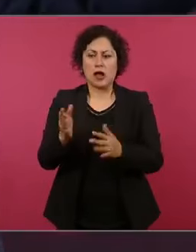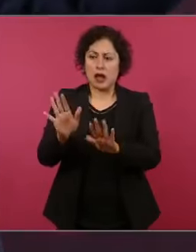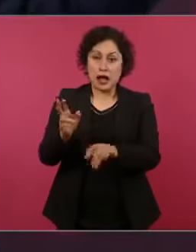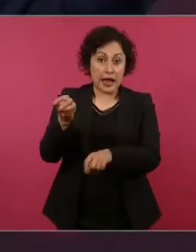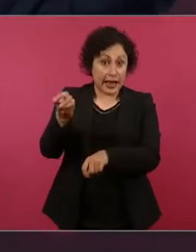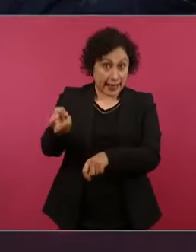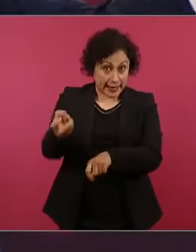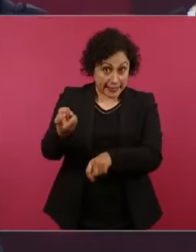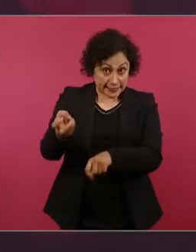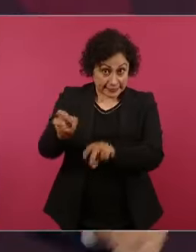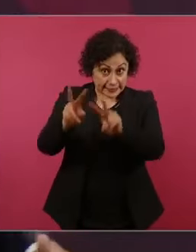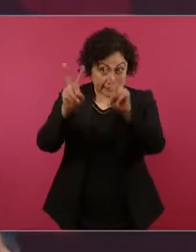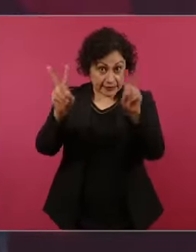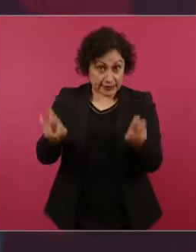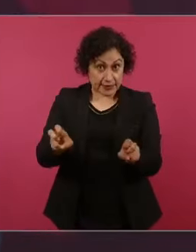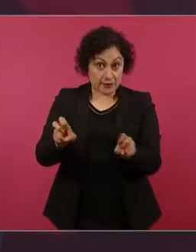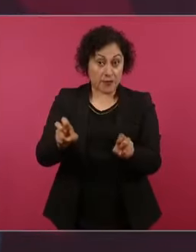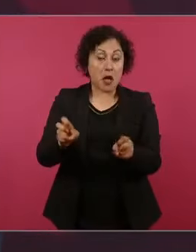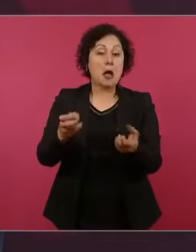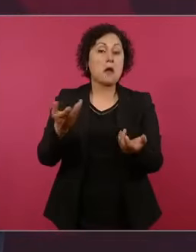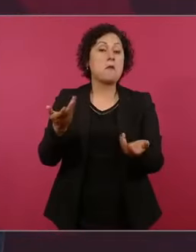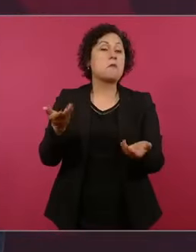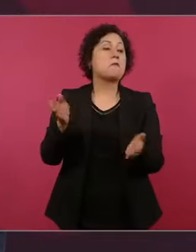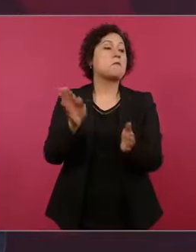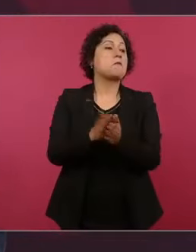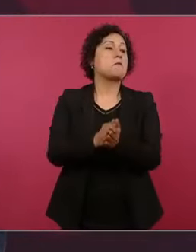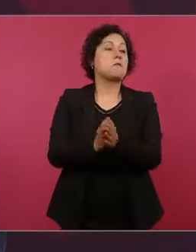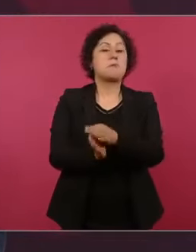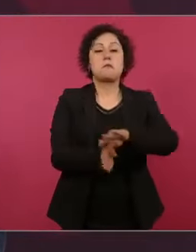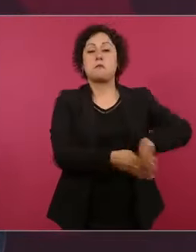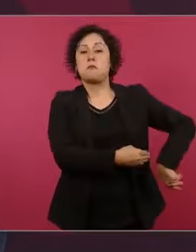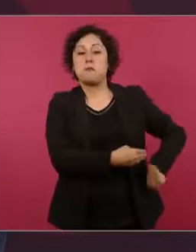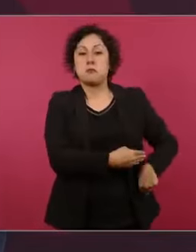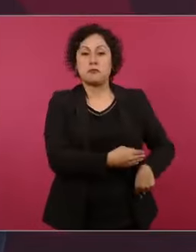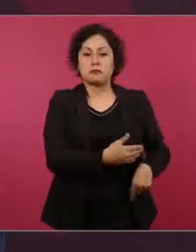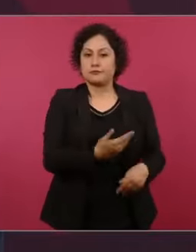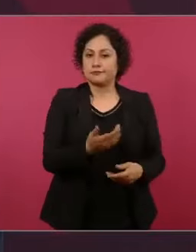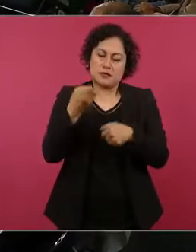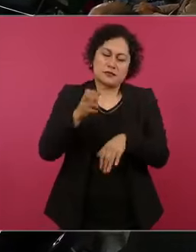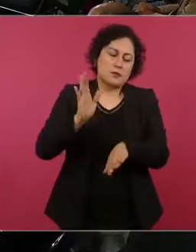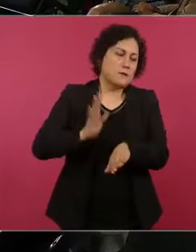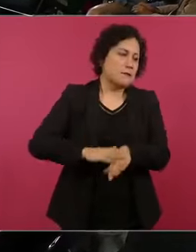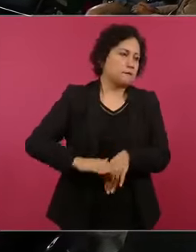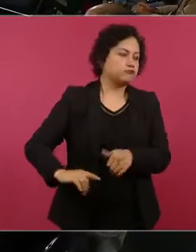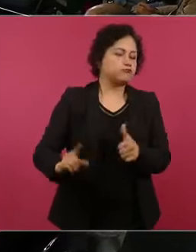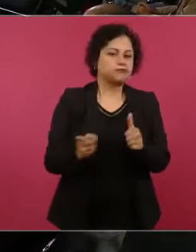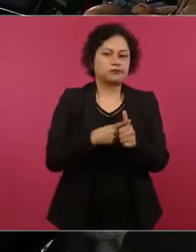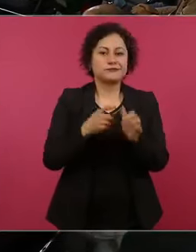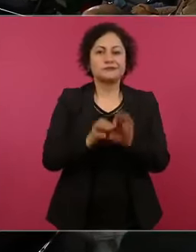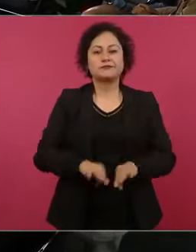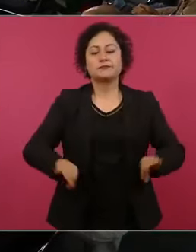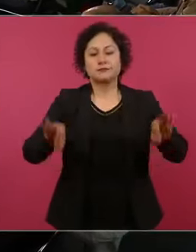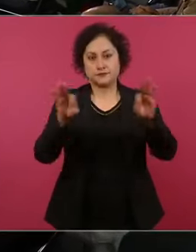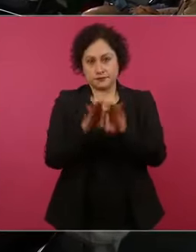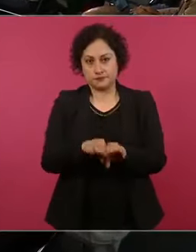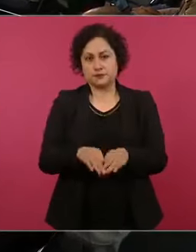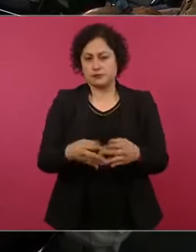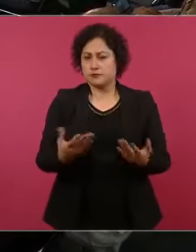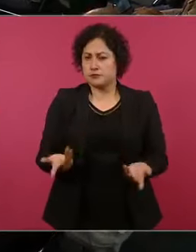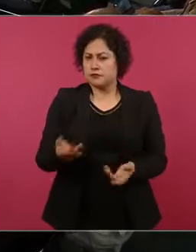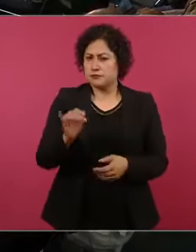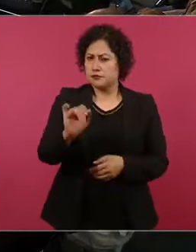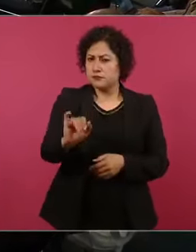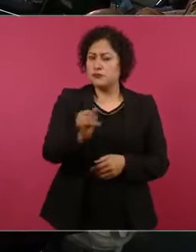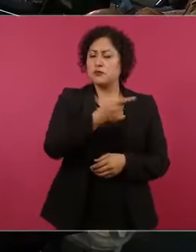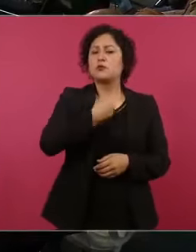nosotros no vamos a dar carpetazo. Aseguró que su gobierno trabaja todos los